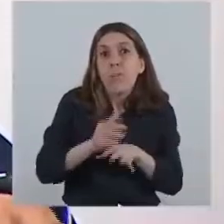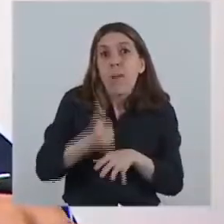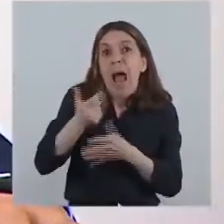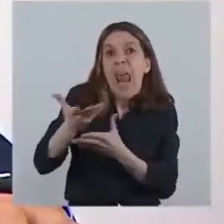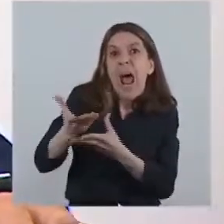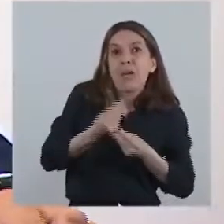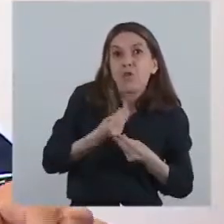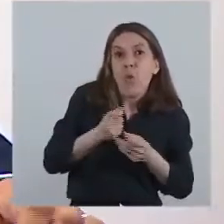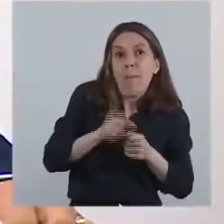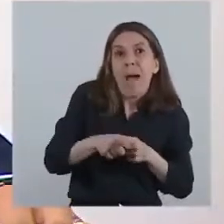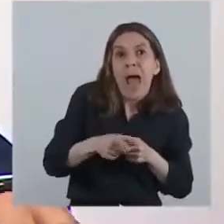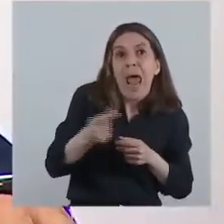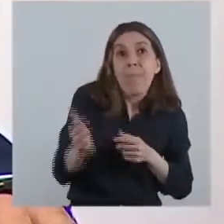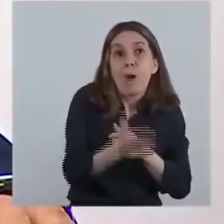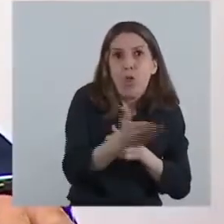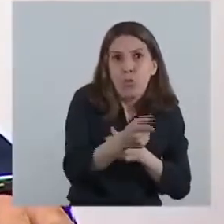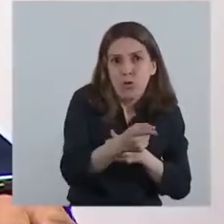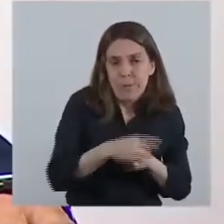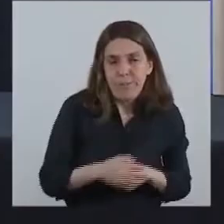inversiones productivas.